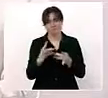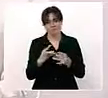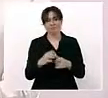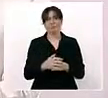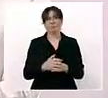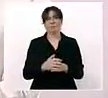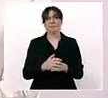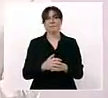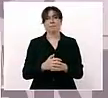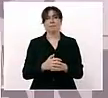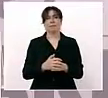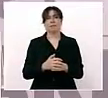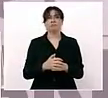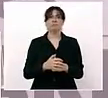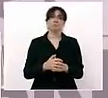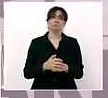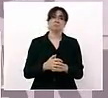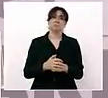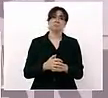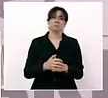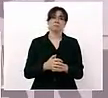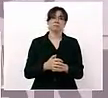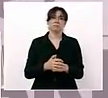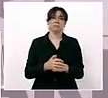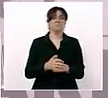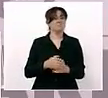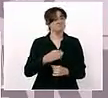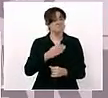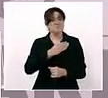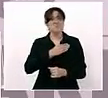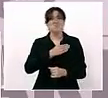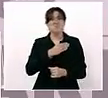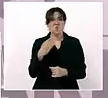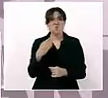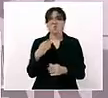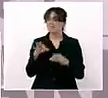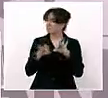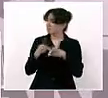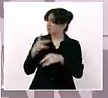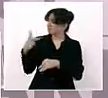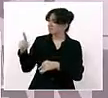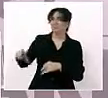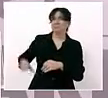ha sido tan bueno el trabajo de Toño